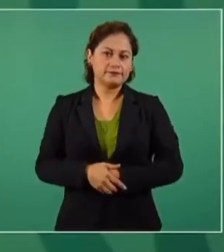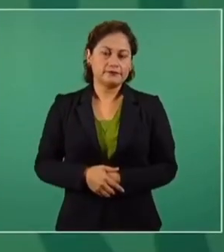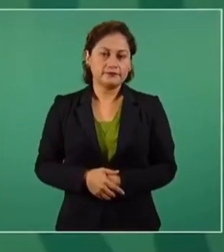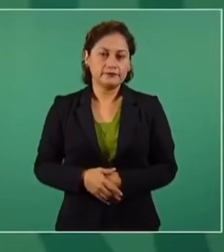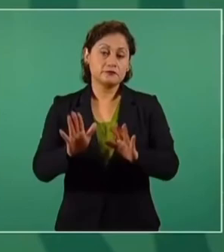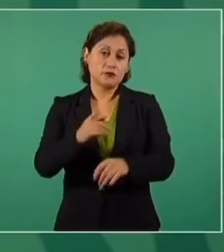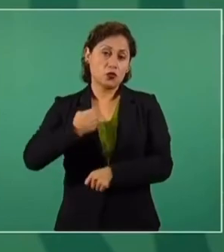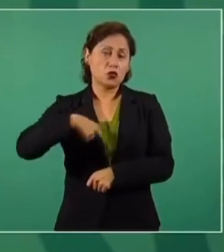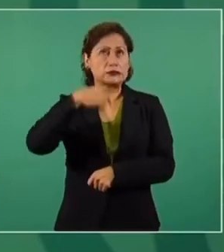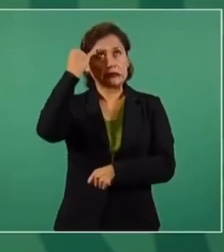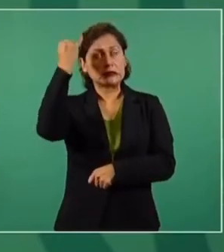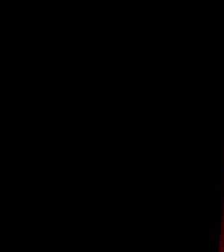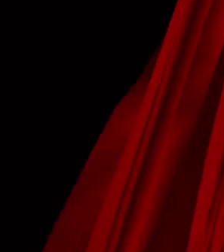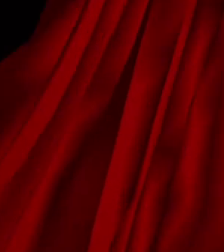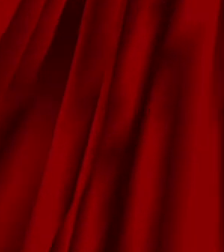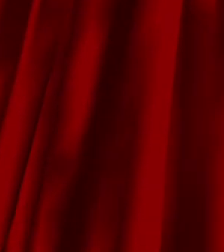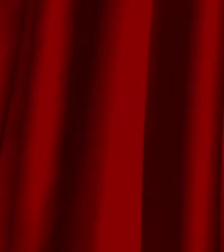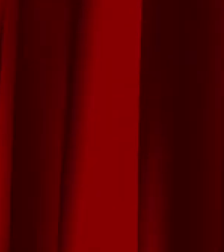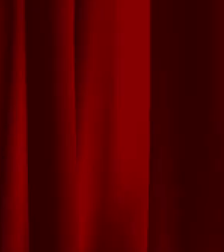Ese es nuestro planteamiento general.